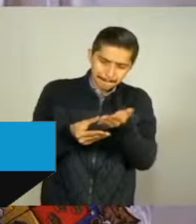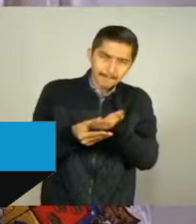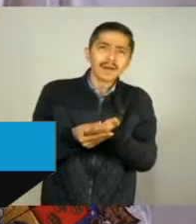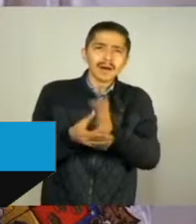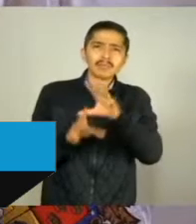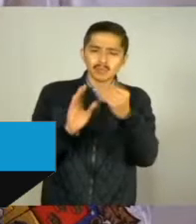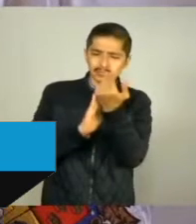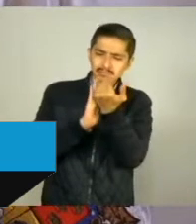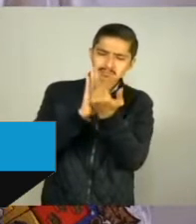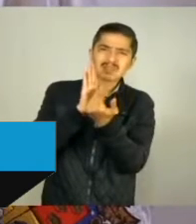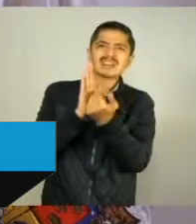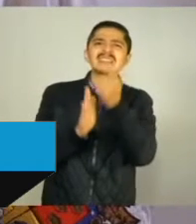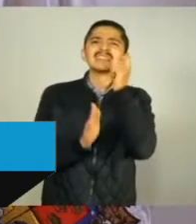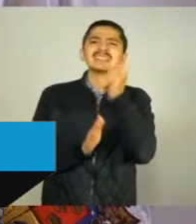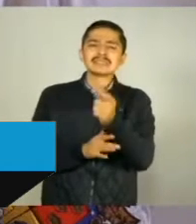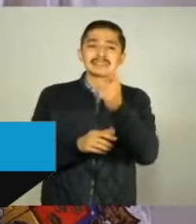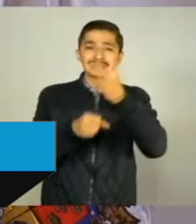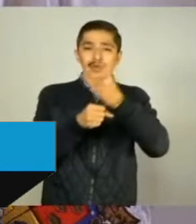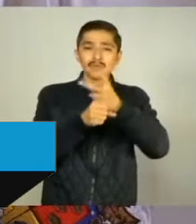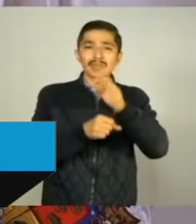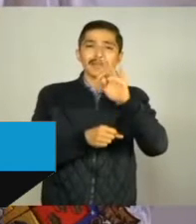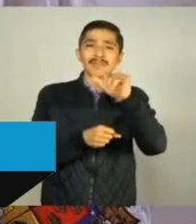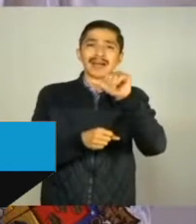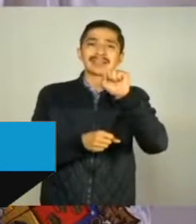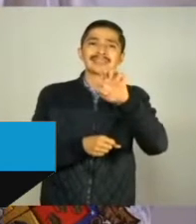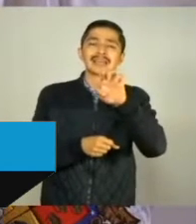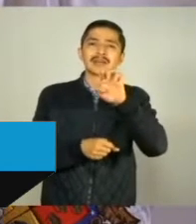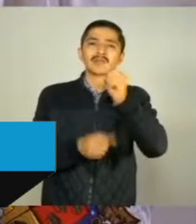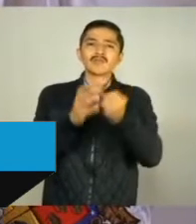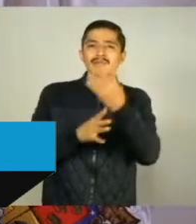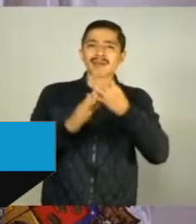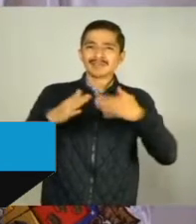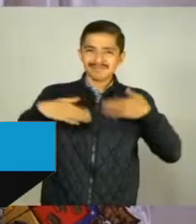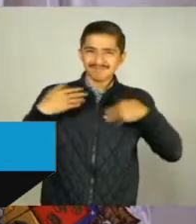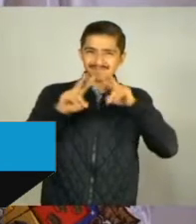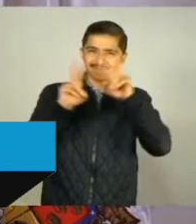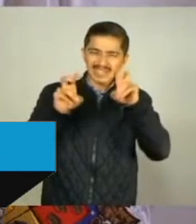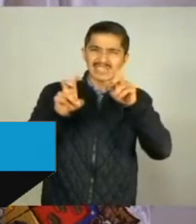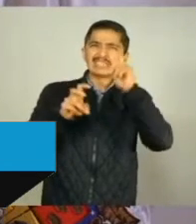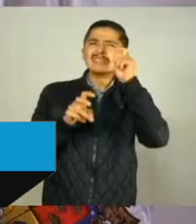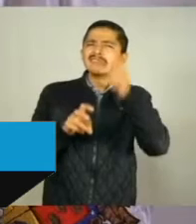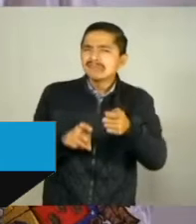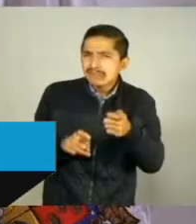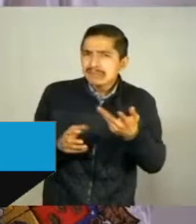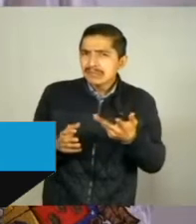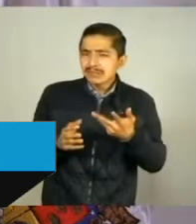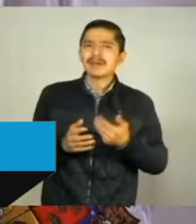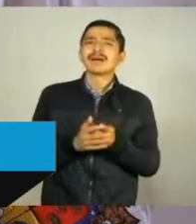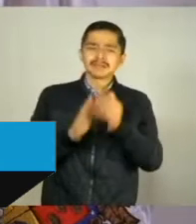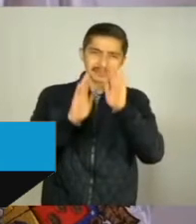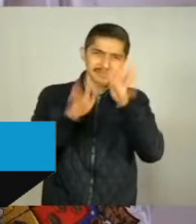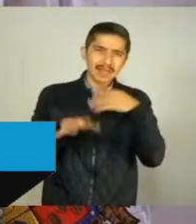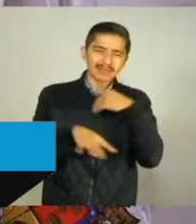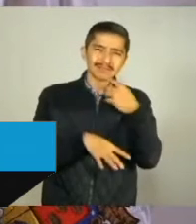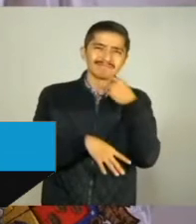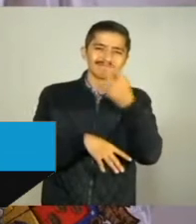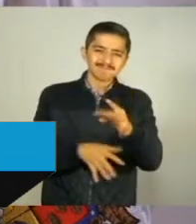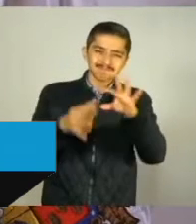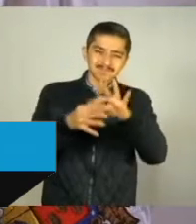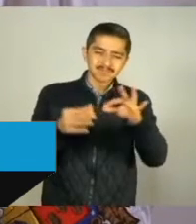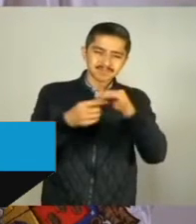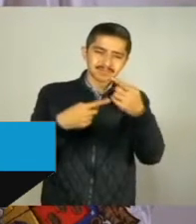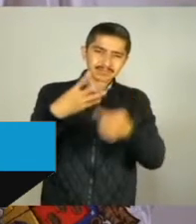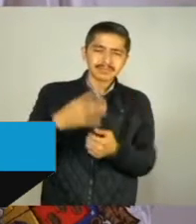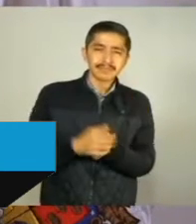el uso de cubrebocas obligatorio. Tercero, espacios entre cada mesa